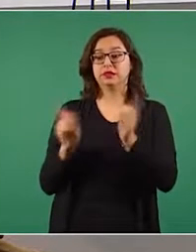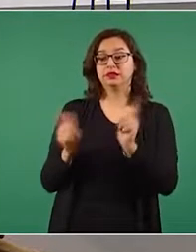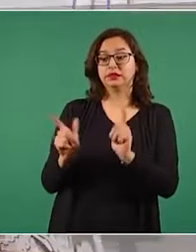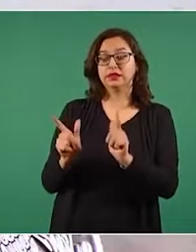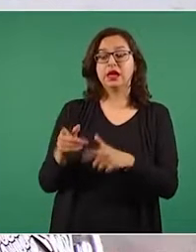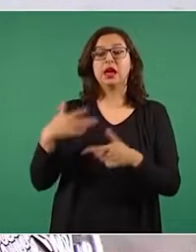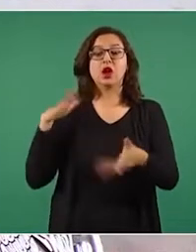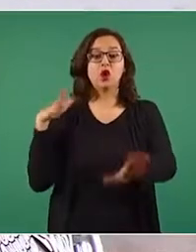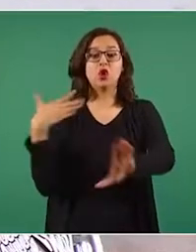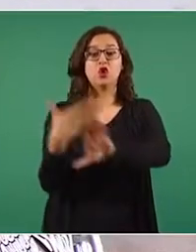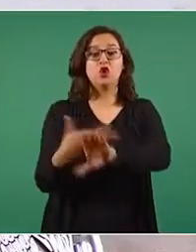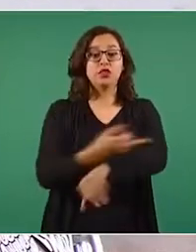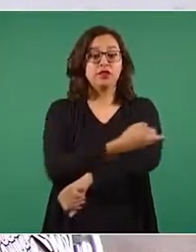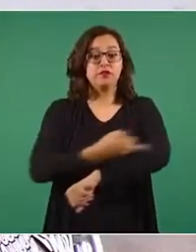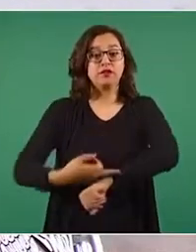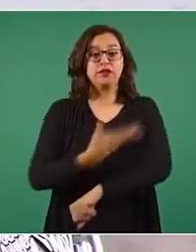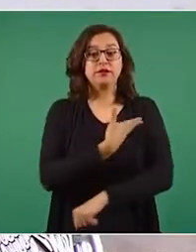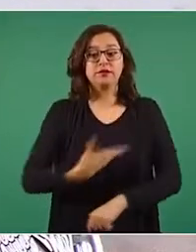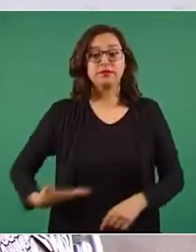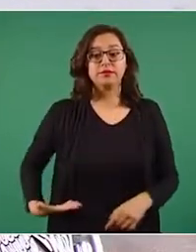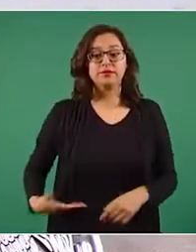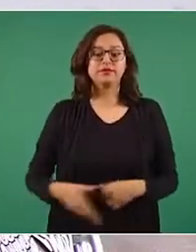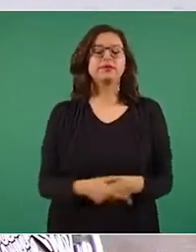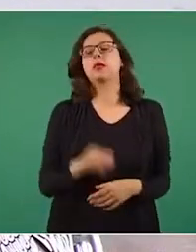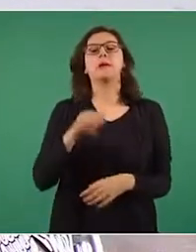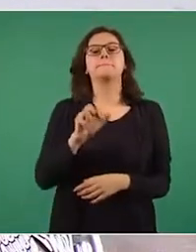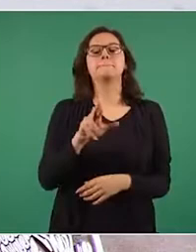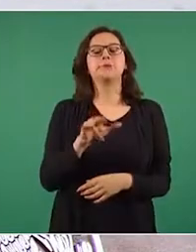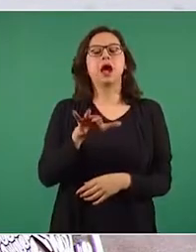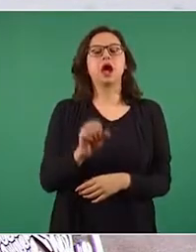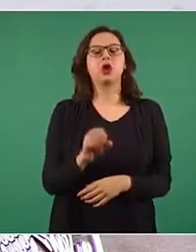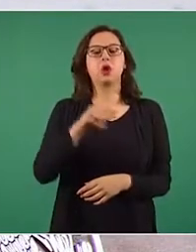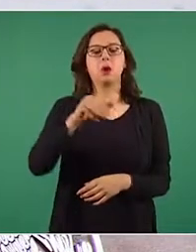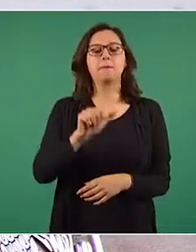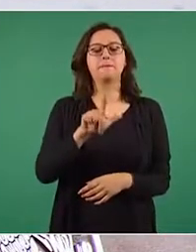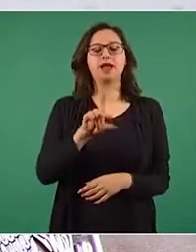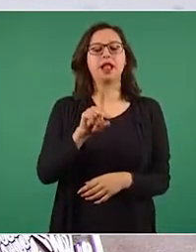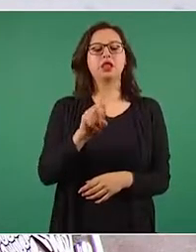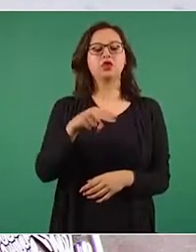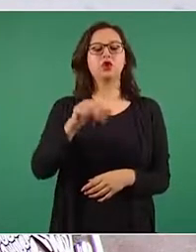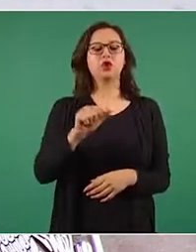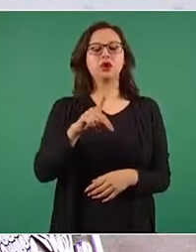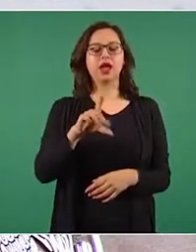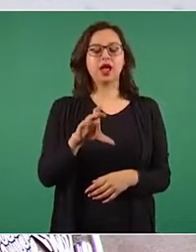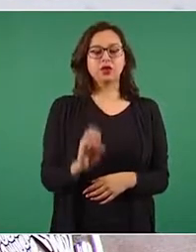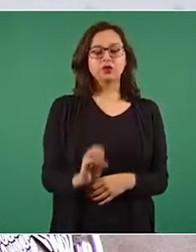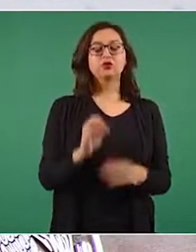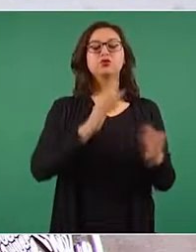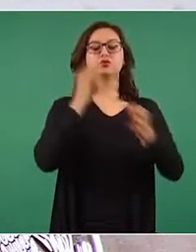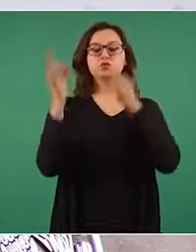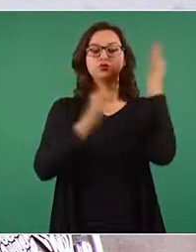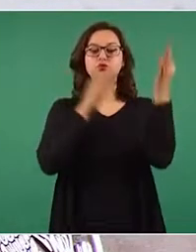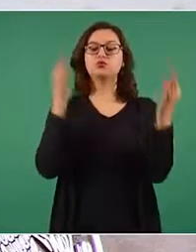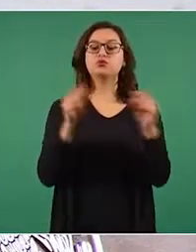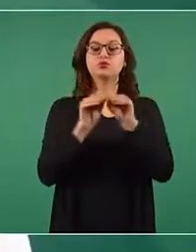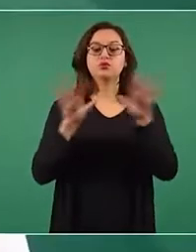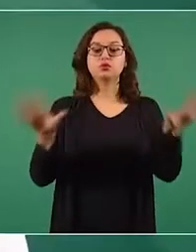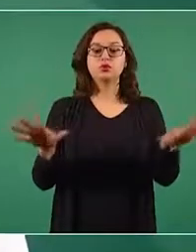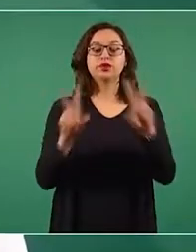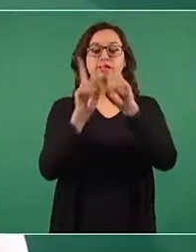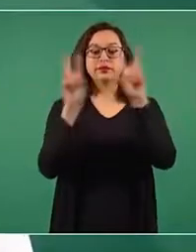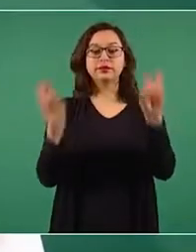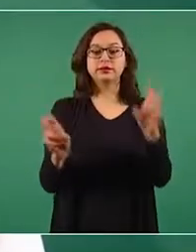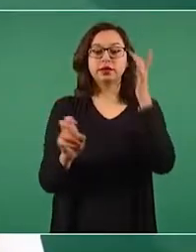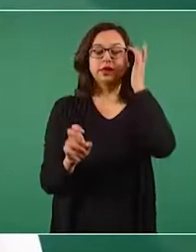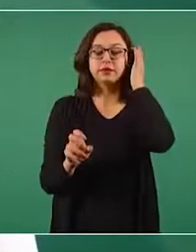del presidente. Mario Maldonado, editorialista de El Universal, publica un texto titulado Los